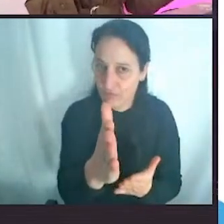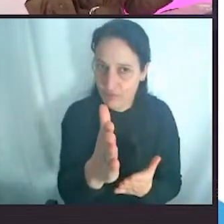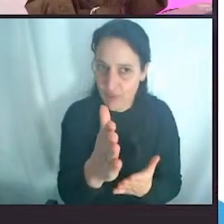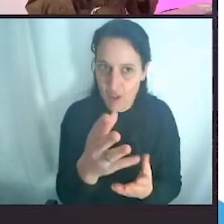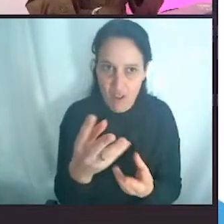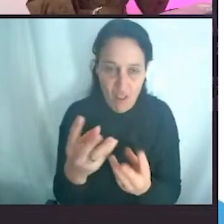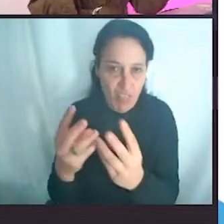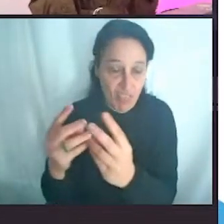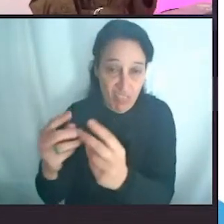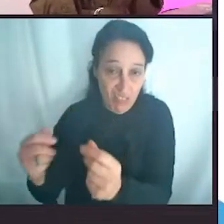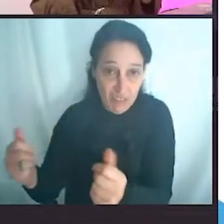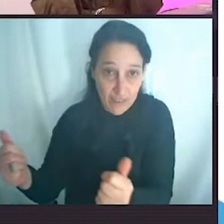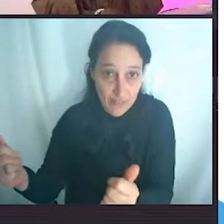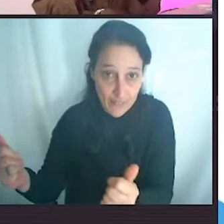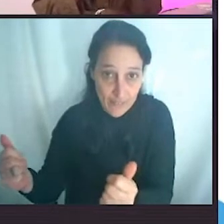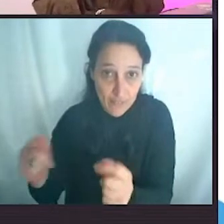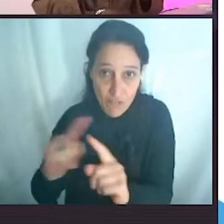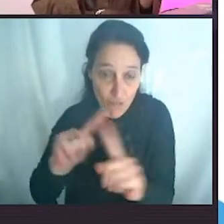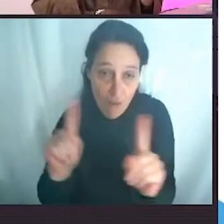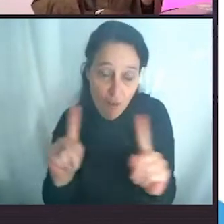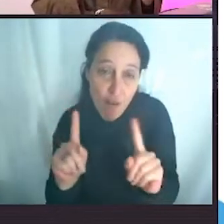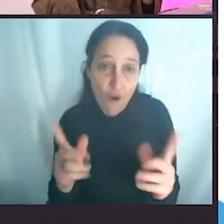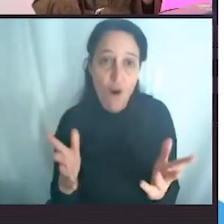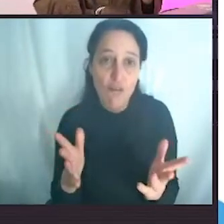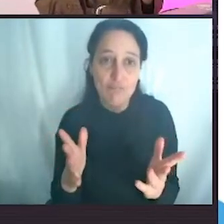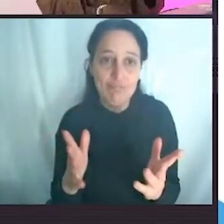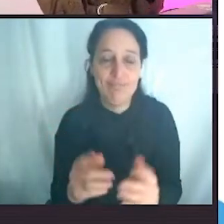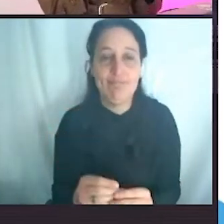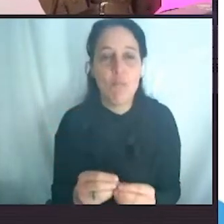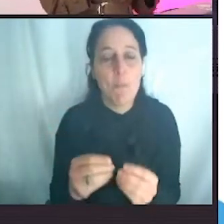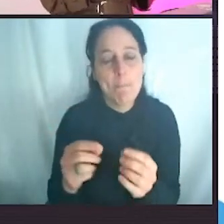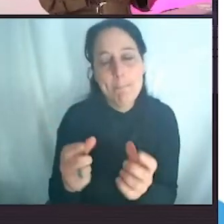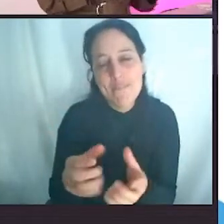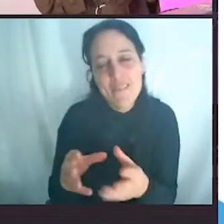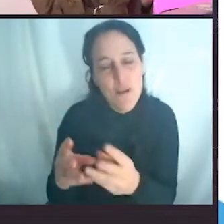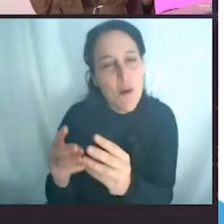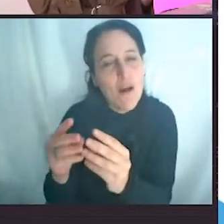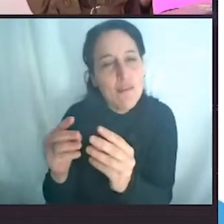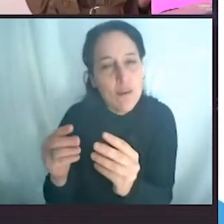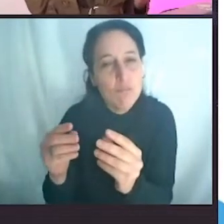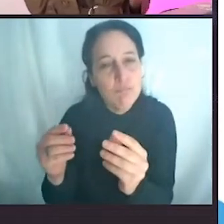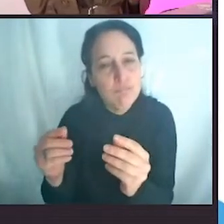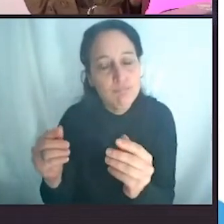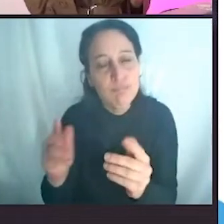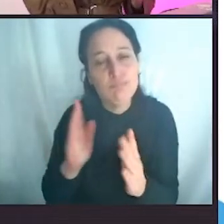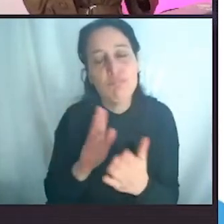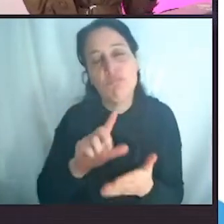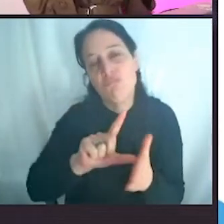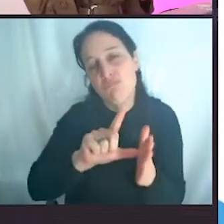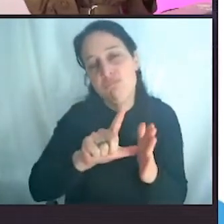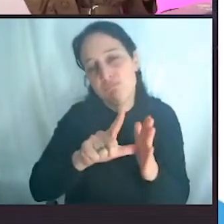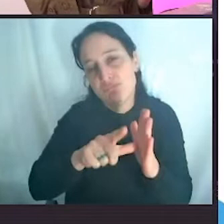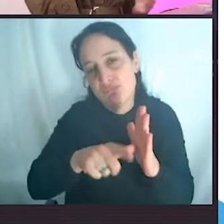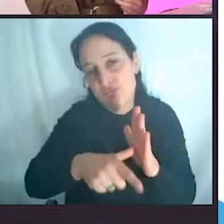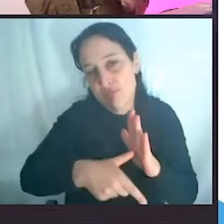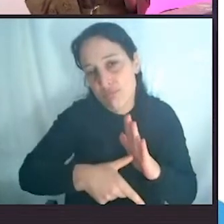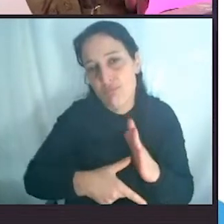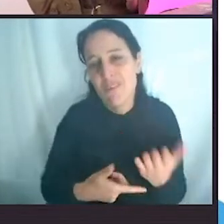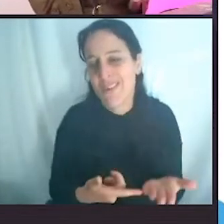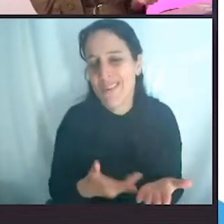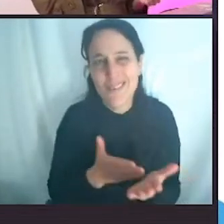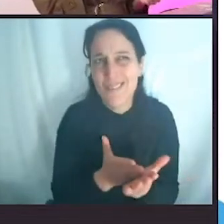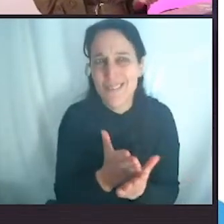400 años, no. Se convierte en microplásticos. O sea, estamos usando un material que dura por siempre de manera